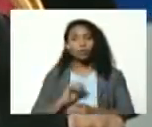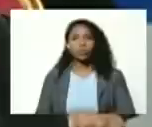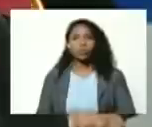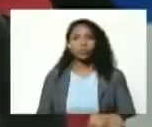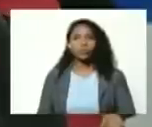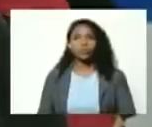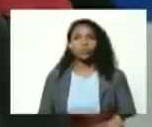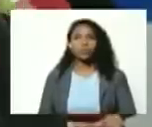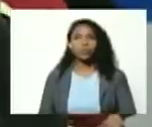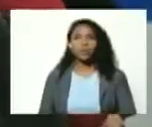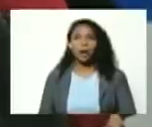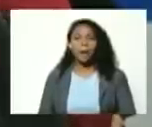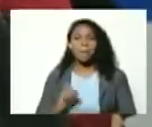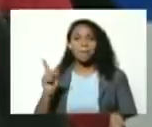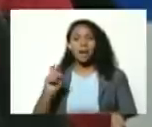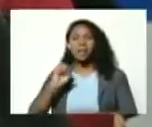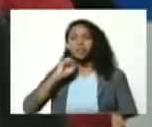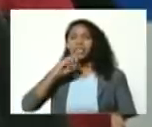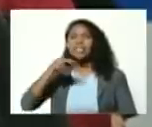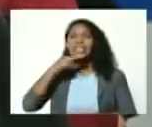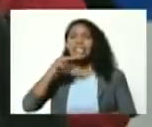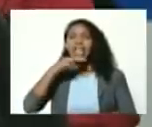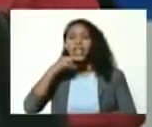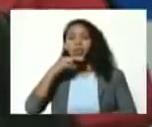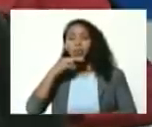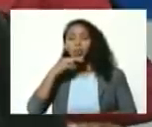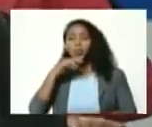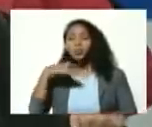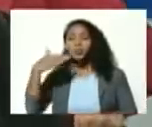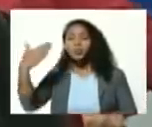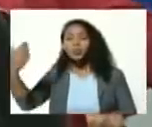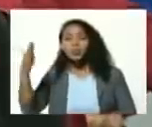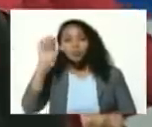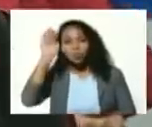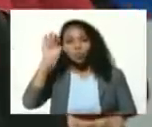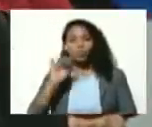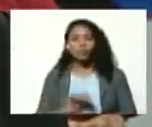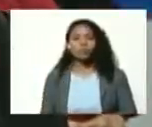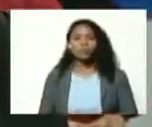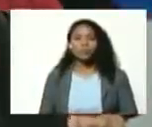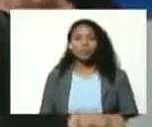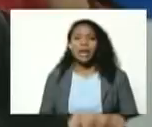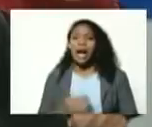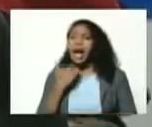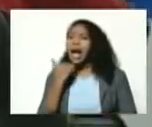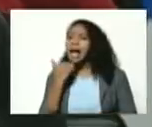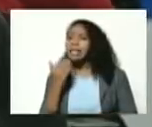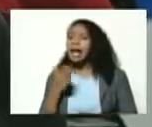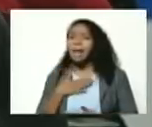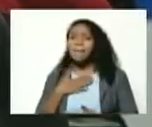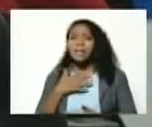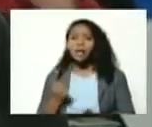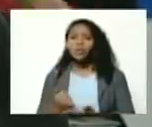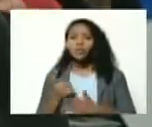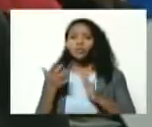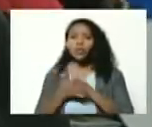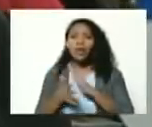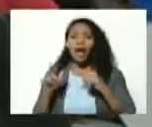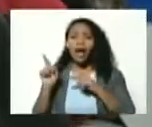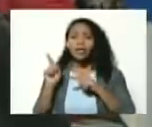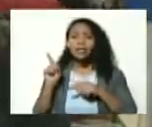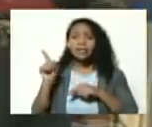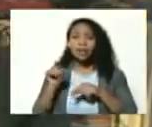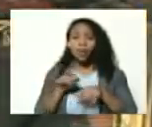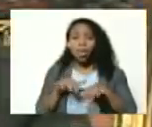para los tataranietos por favor alguien que me ayude por aquí Escalona no es un